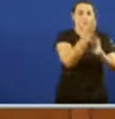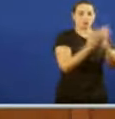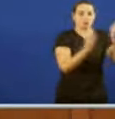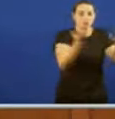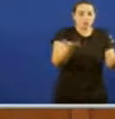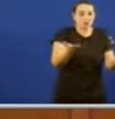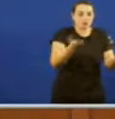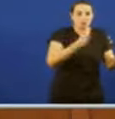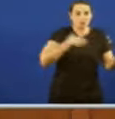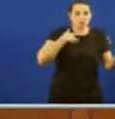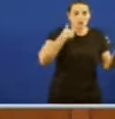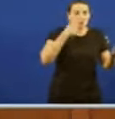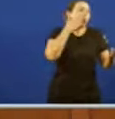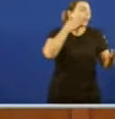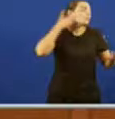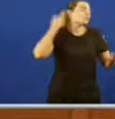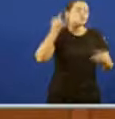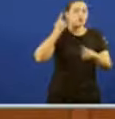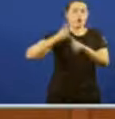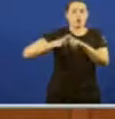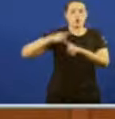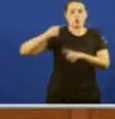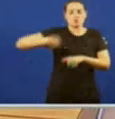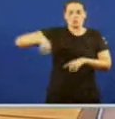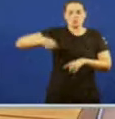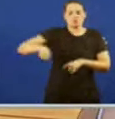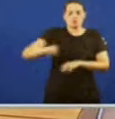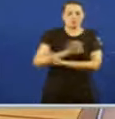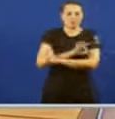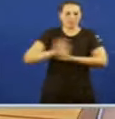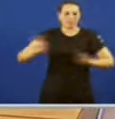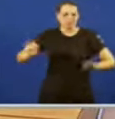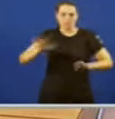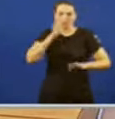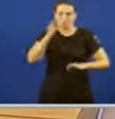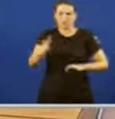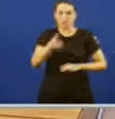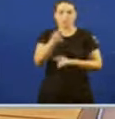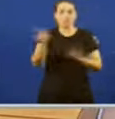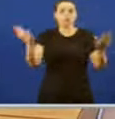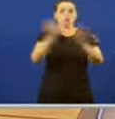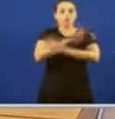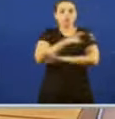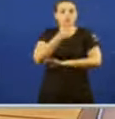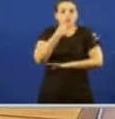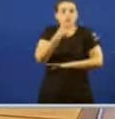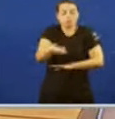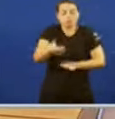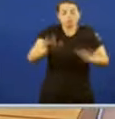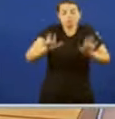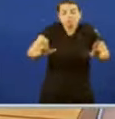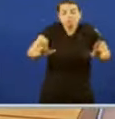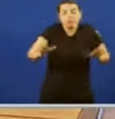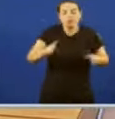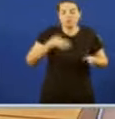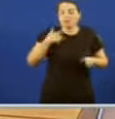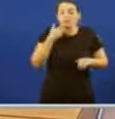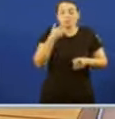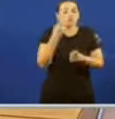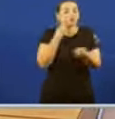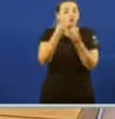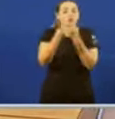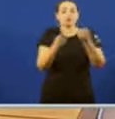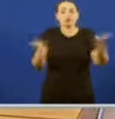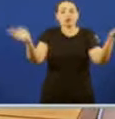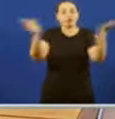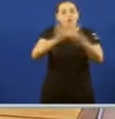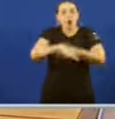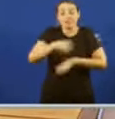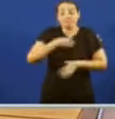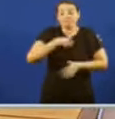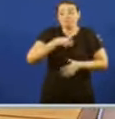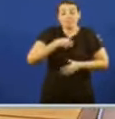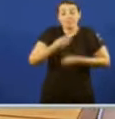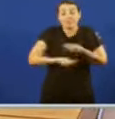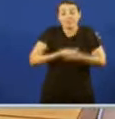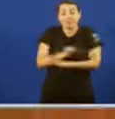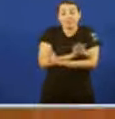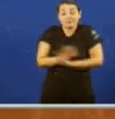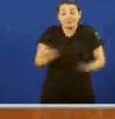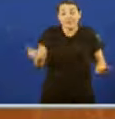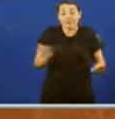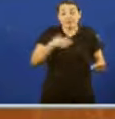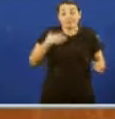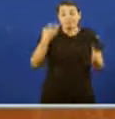domingo sae a dicir nos medios de comunicación privados Que non hai nada que facer, a situación está fora de control Vostede pagou con